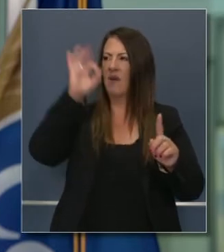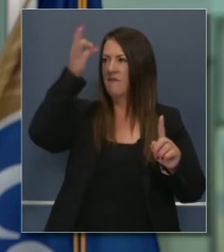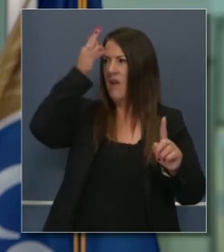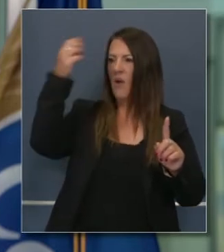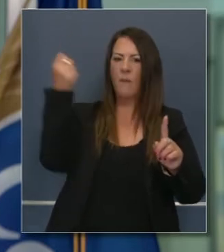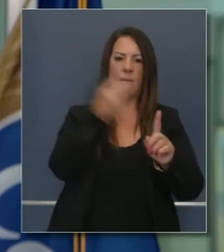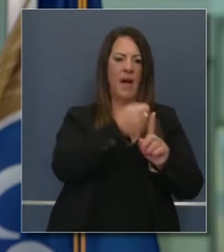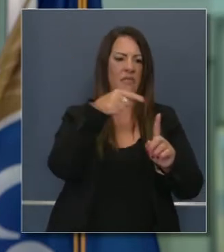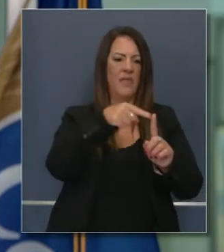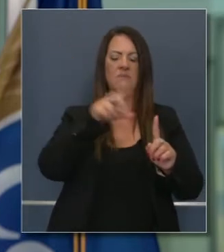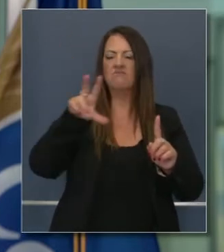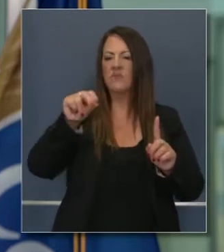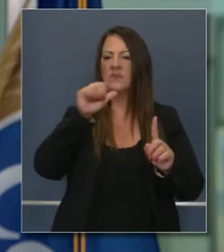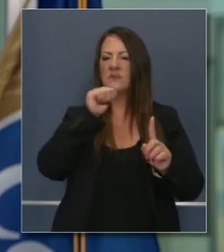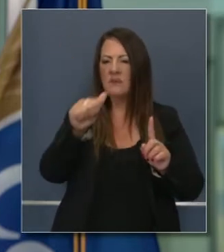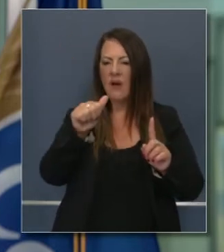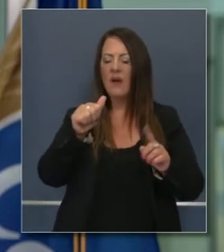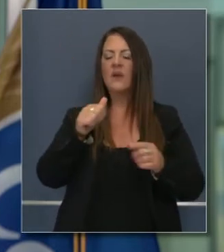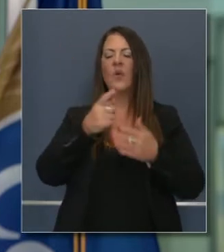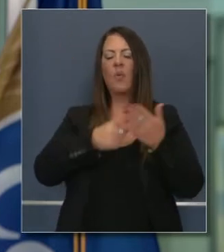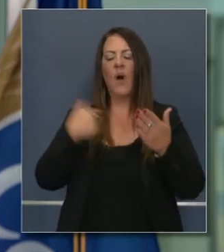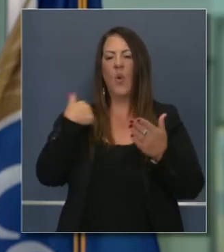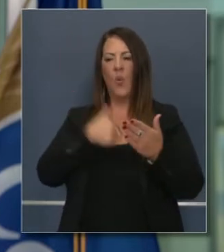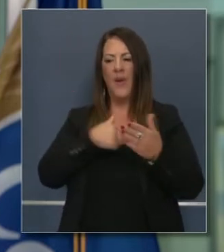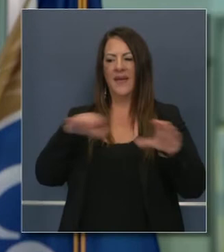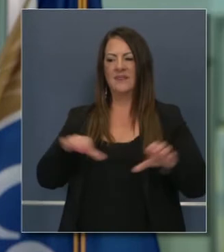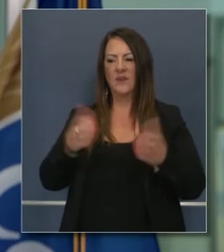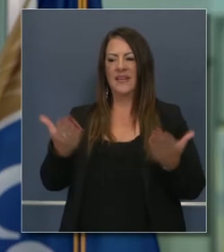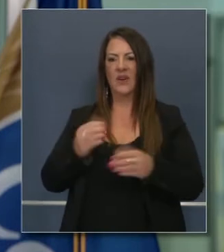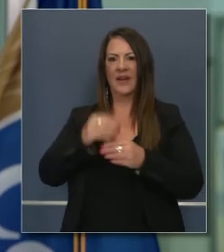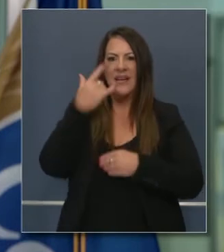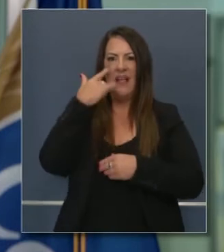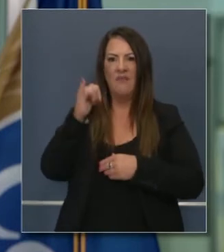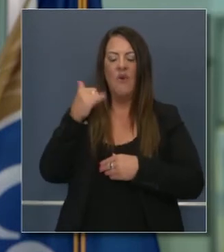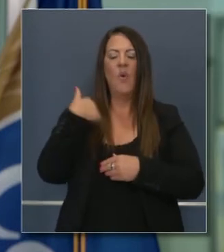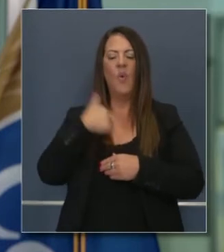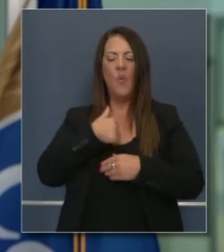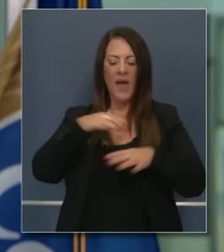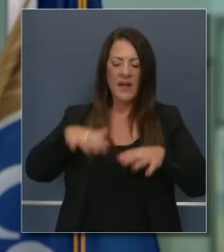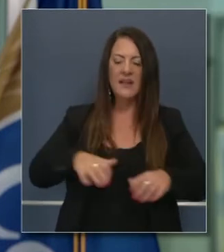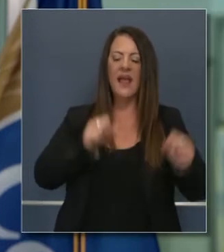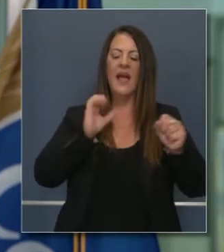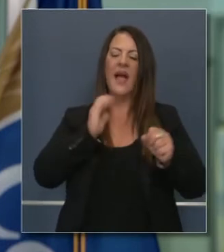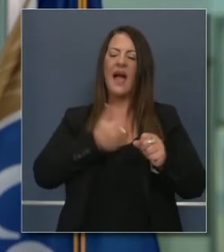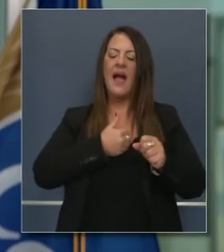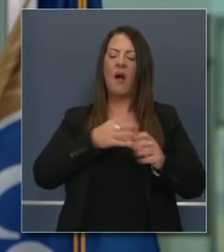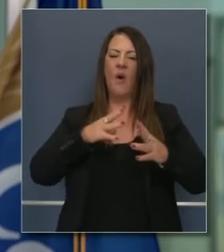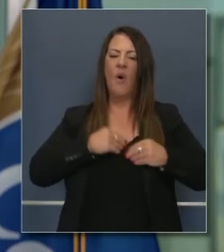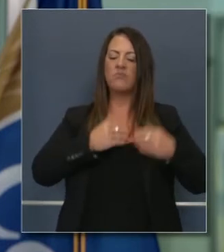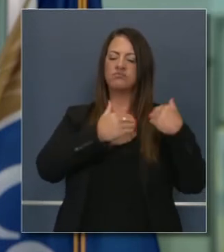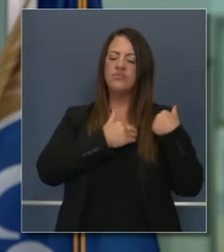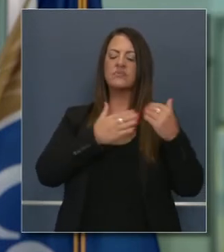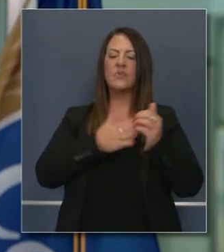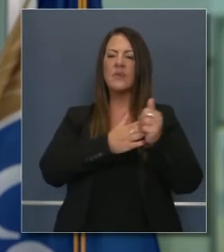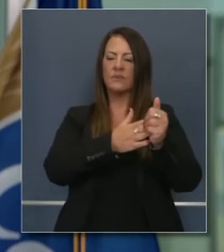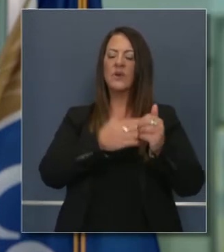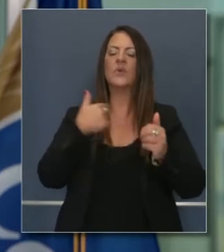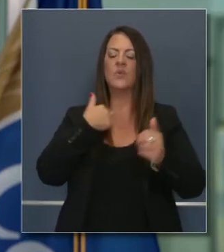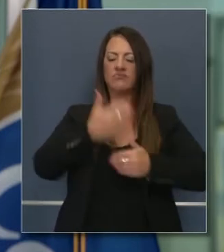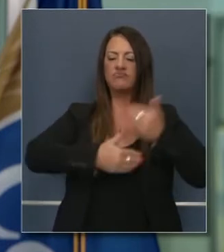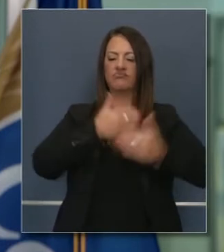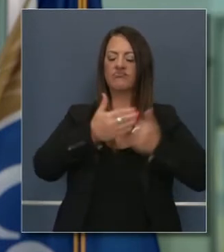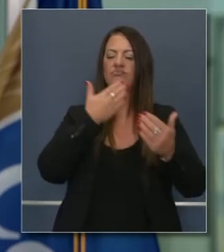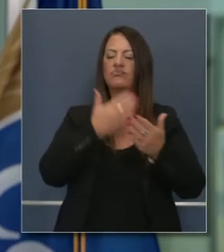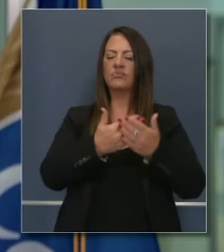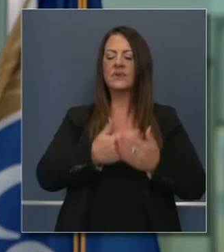las recomendaciones federales, simplemente cumplen con lo que hace el estado de California. Así que hay que un poco ir revisando